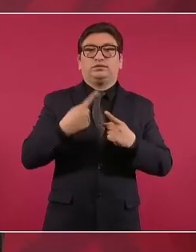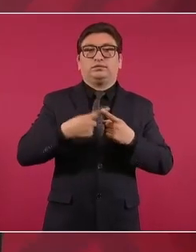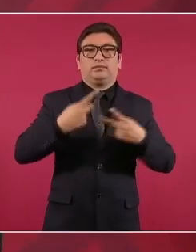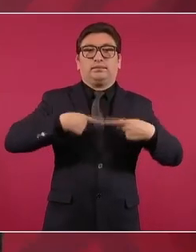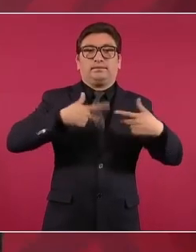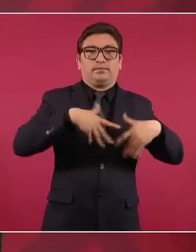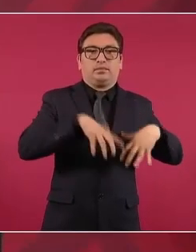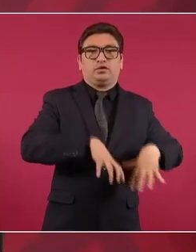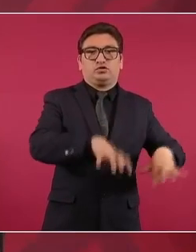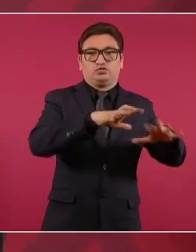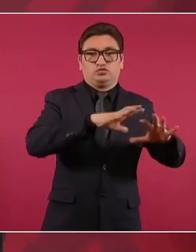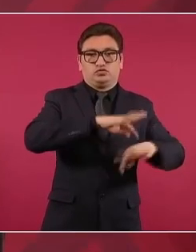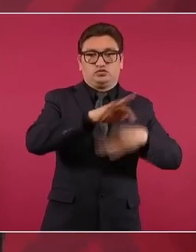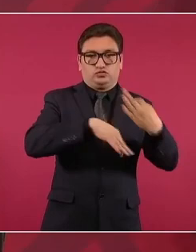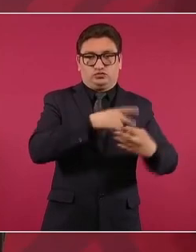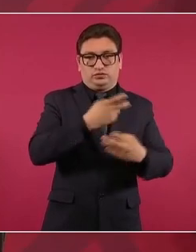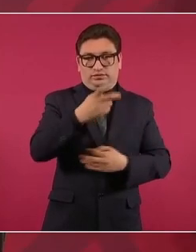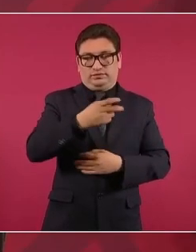así se define.